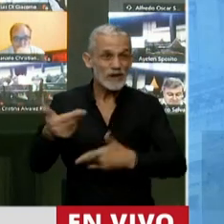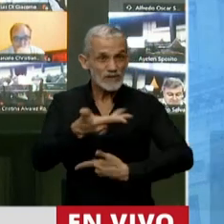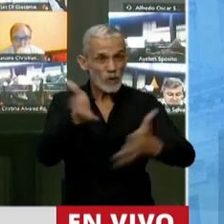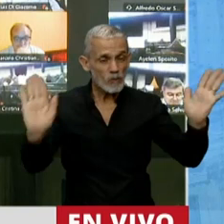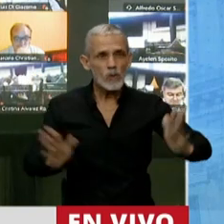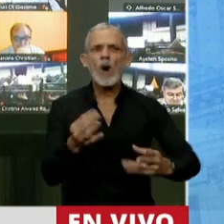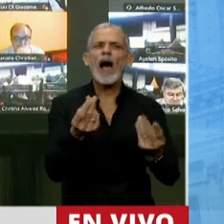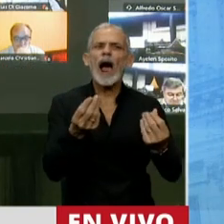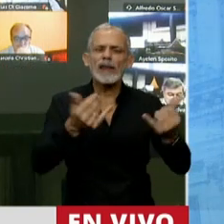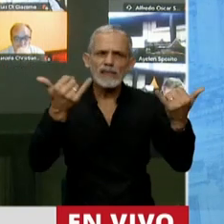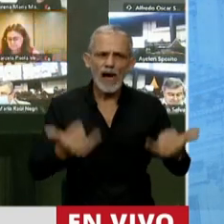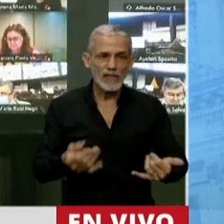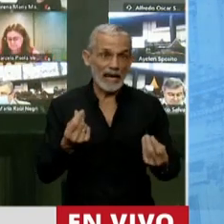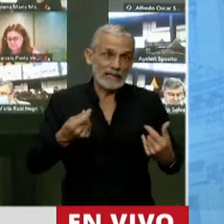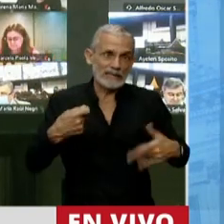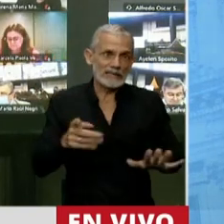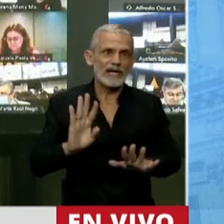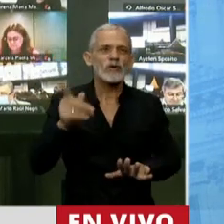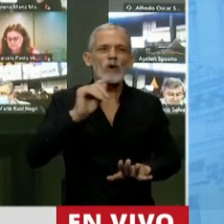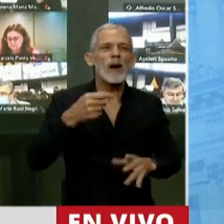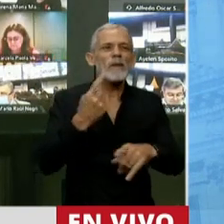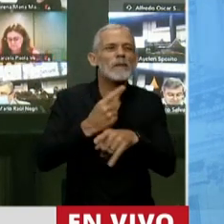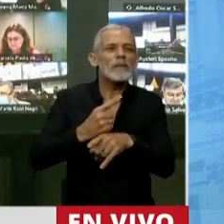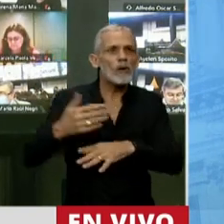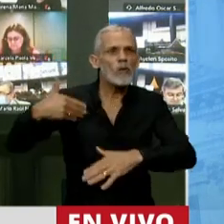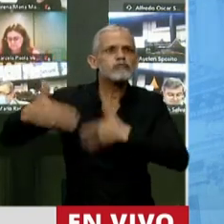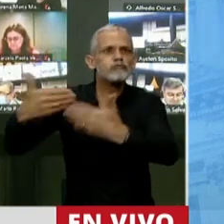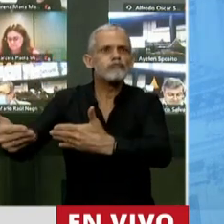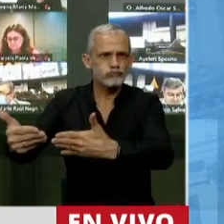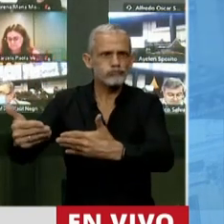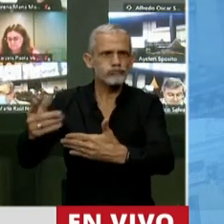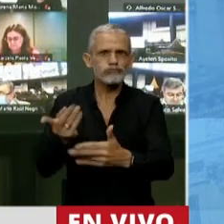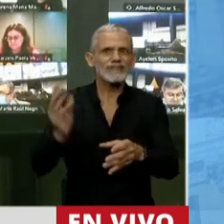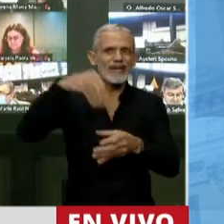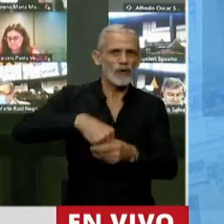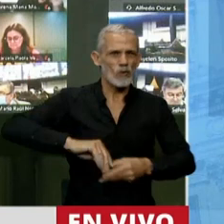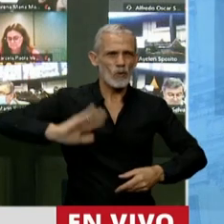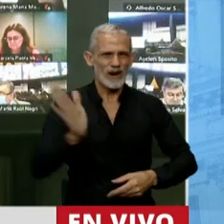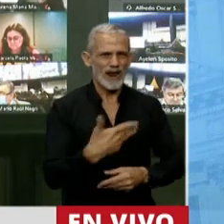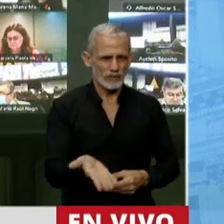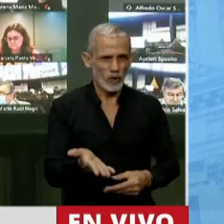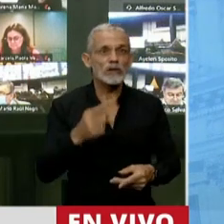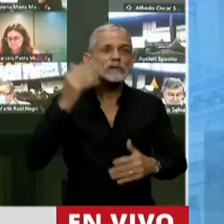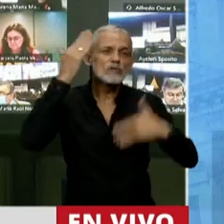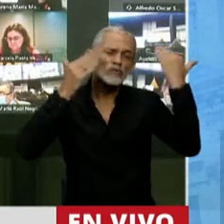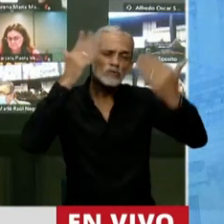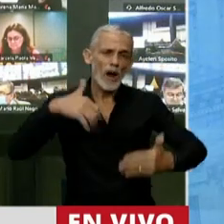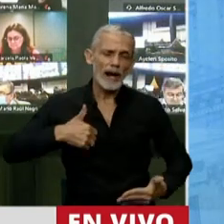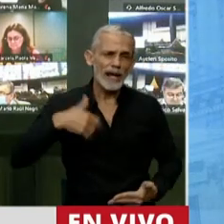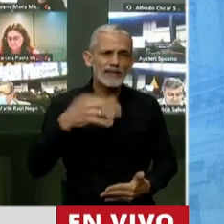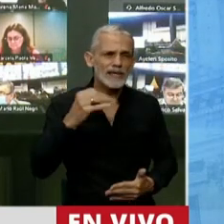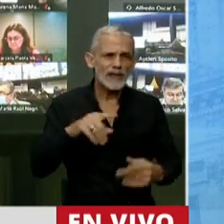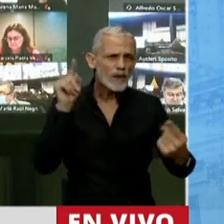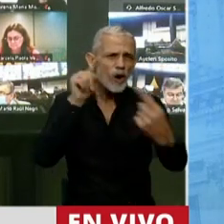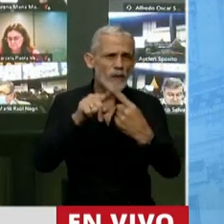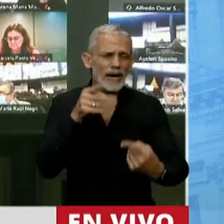calidad tienen un costo. Y por lo tanto primero construyen una prosperidad que le permite incluir. Y ese es el sueño que Argentina tiene que